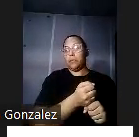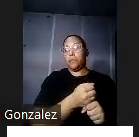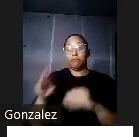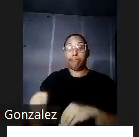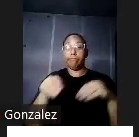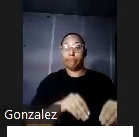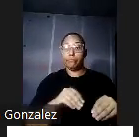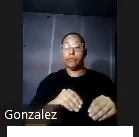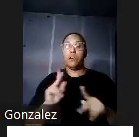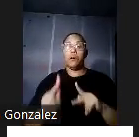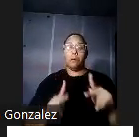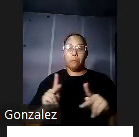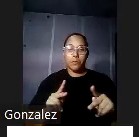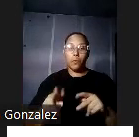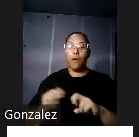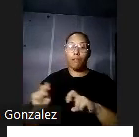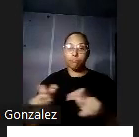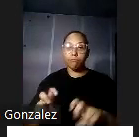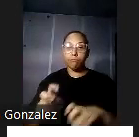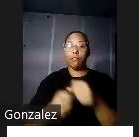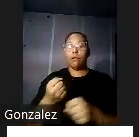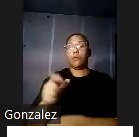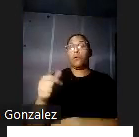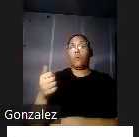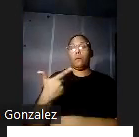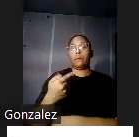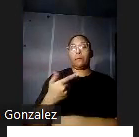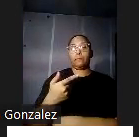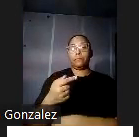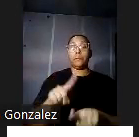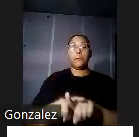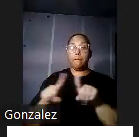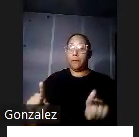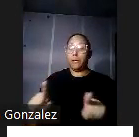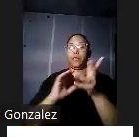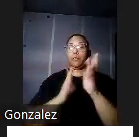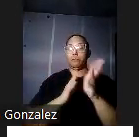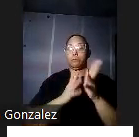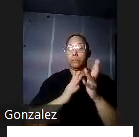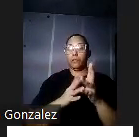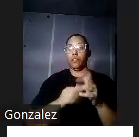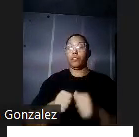es lo que vemos en el siglo XXI, muy diferente de lo que fue el condado del doctor Ashford.